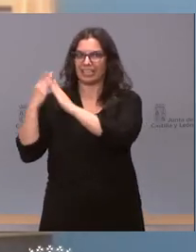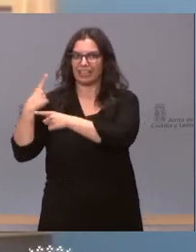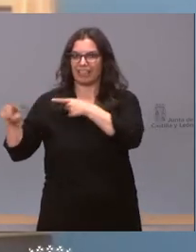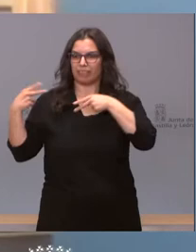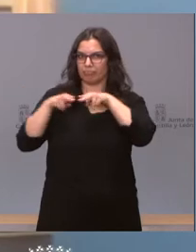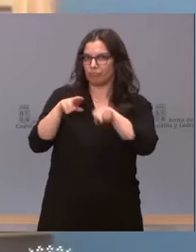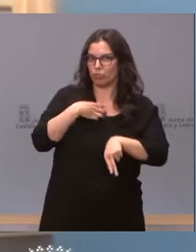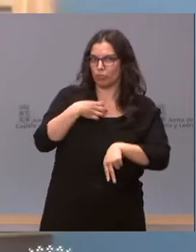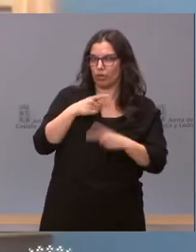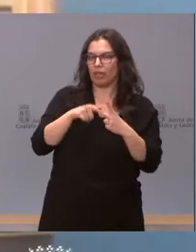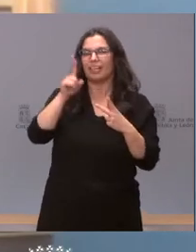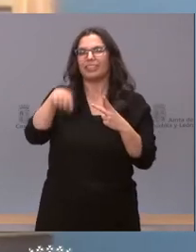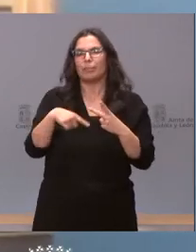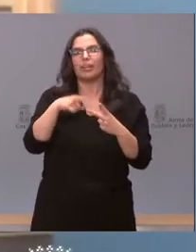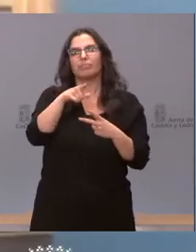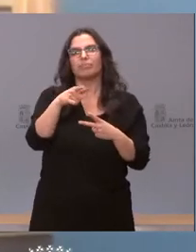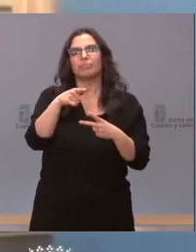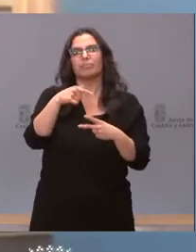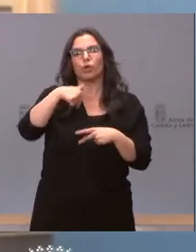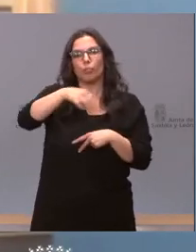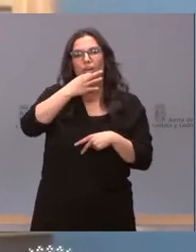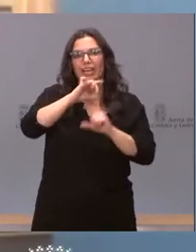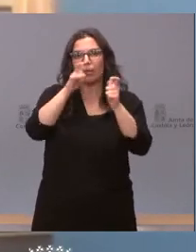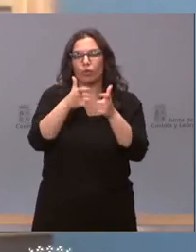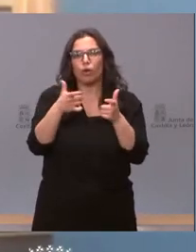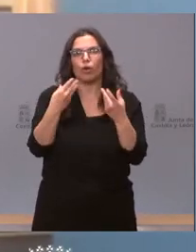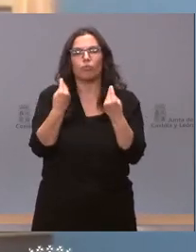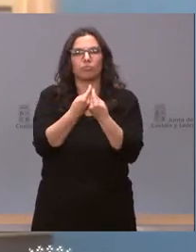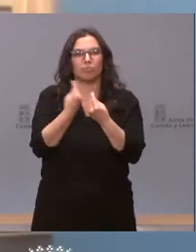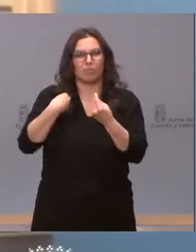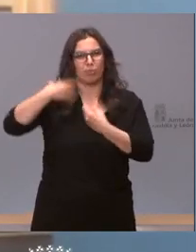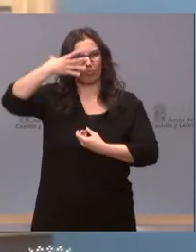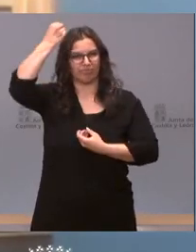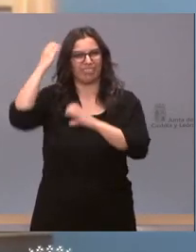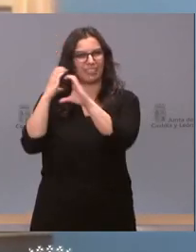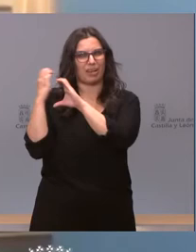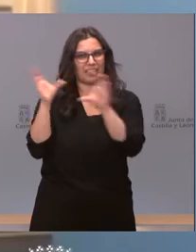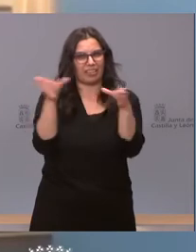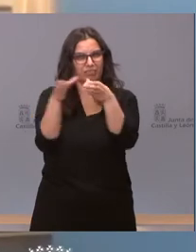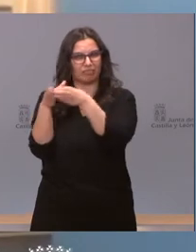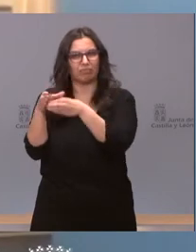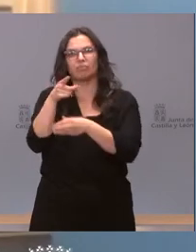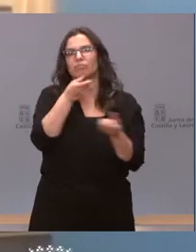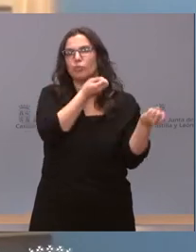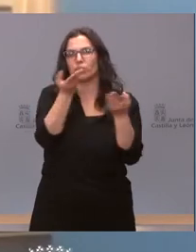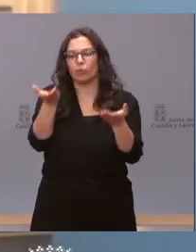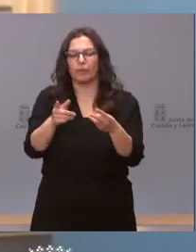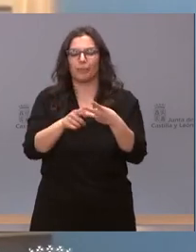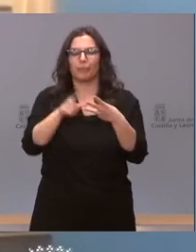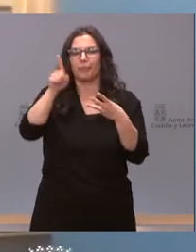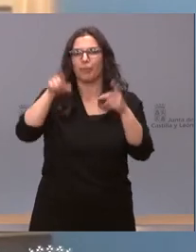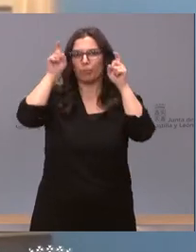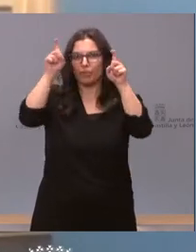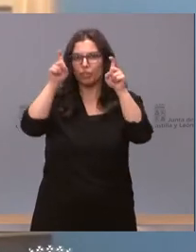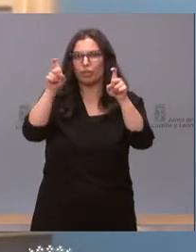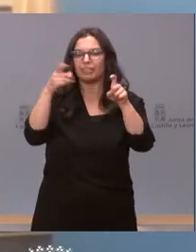con la Junta de Cofradías, que les va a trasladar. Y por otro lado, el personal docente se está vacunando con AstraZeneca esta